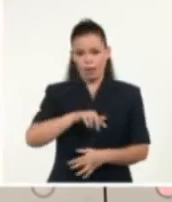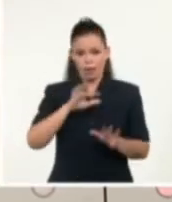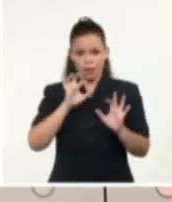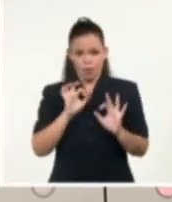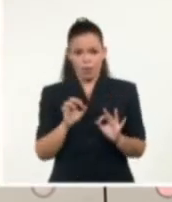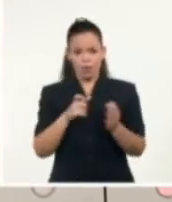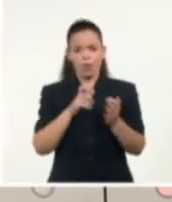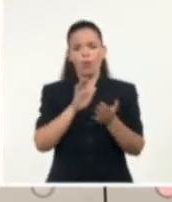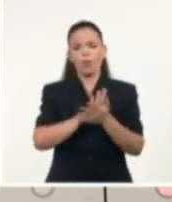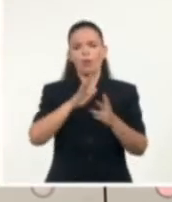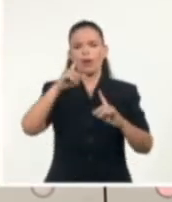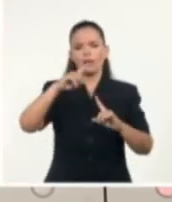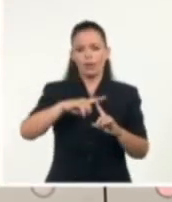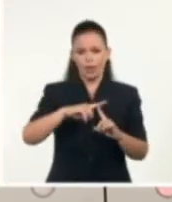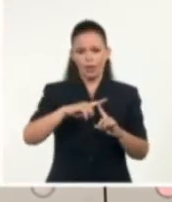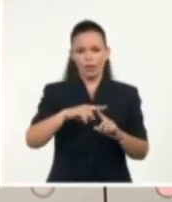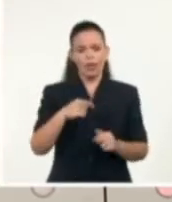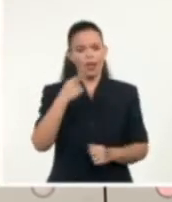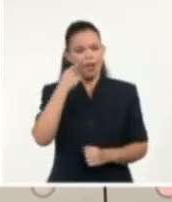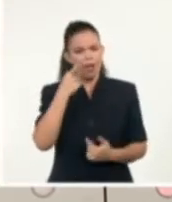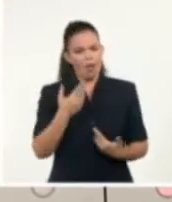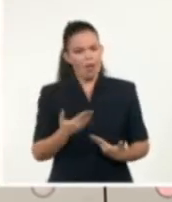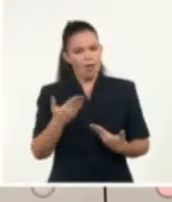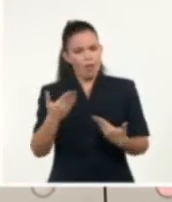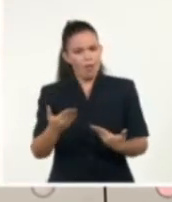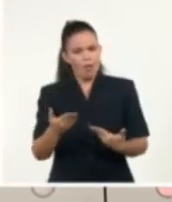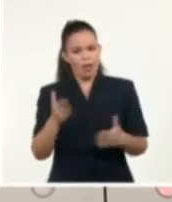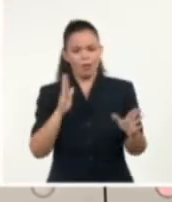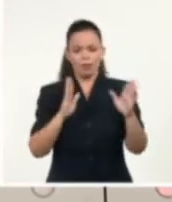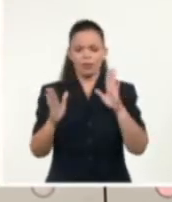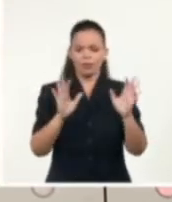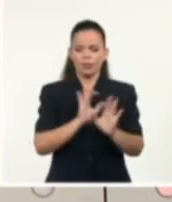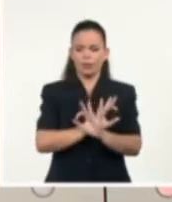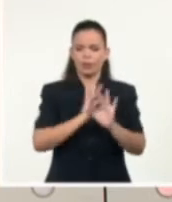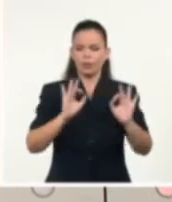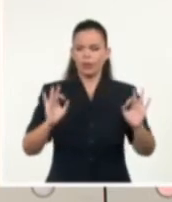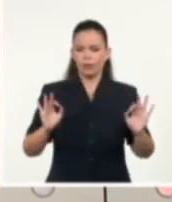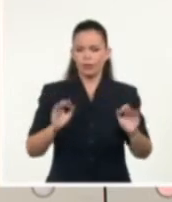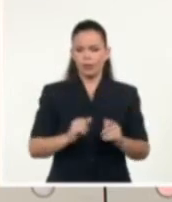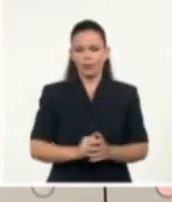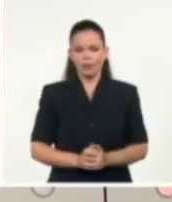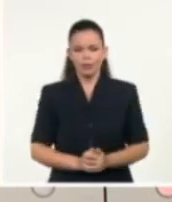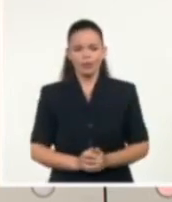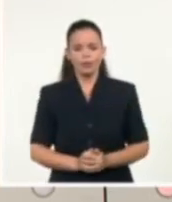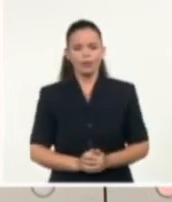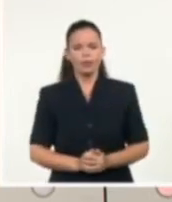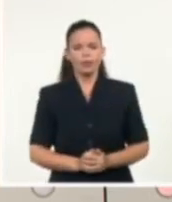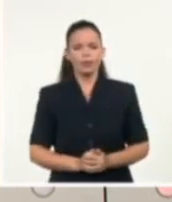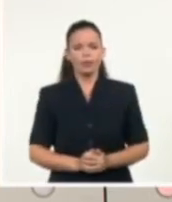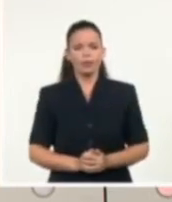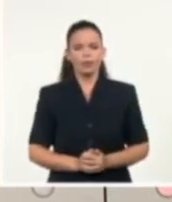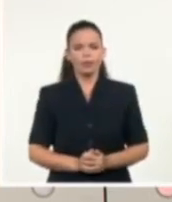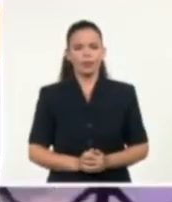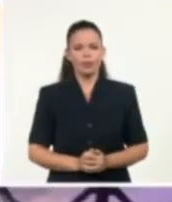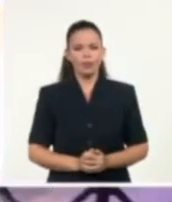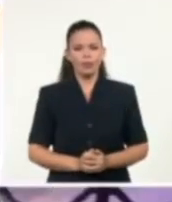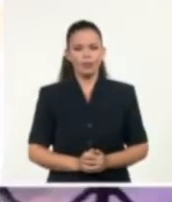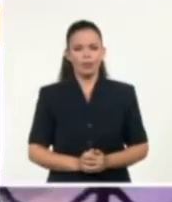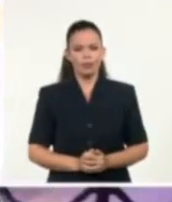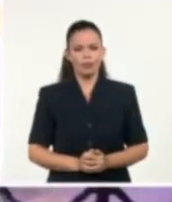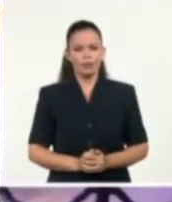acordeonista Didier Laloa en la sala de conciertos José White de la Atenas de Cuba. Más detalles con la periodista Ania Díaz-Báez.